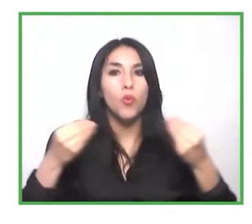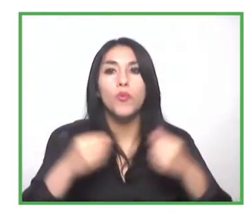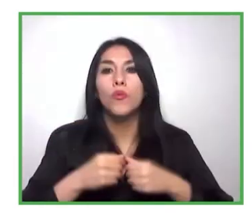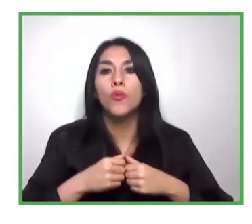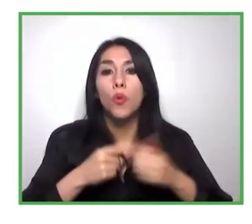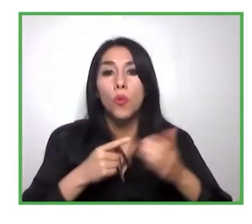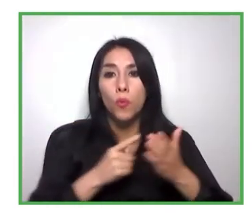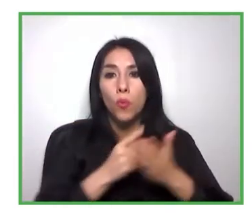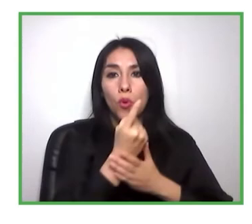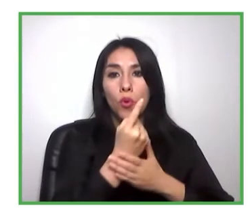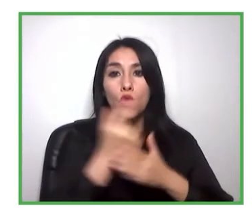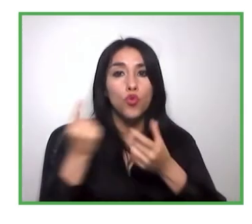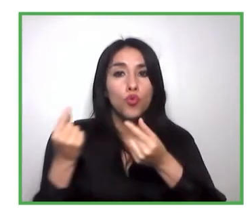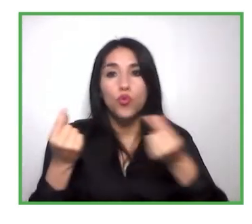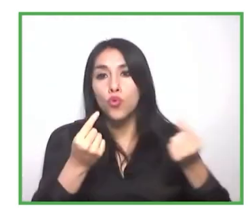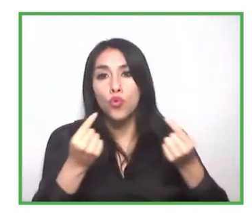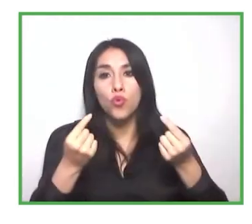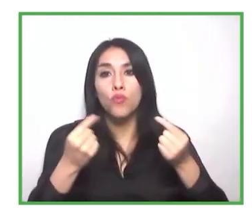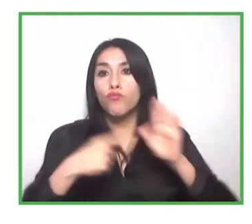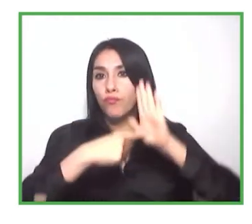con discapacidad puedan ingresar al mercado laboral.